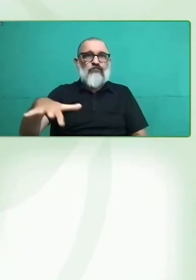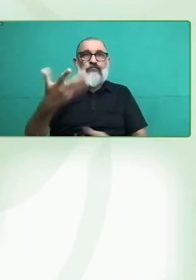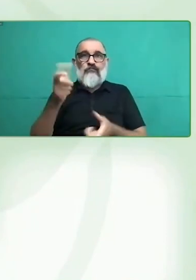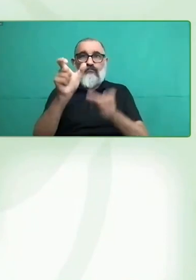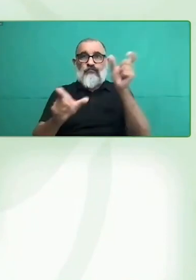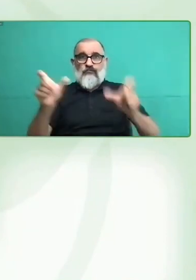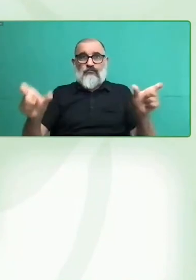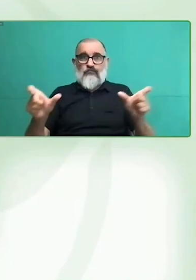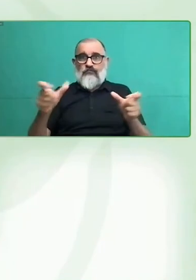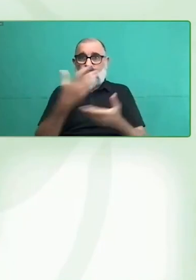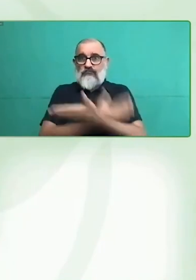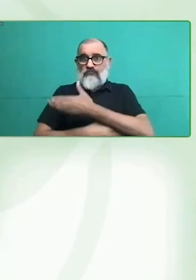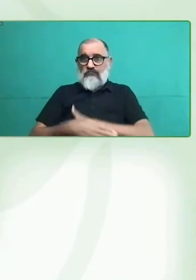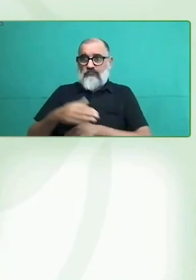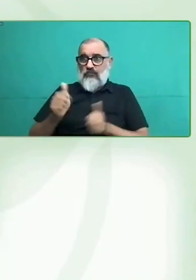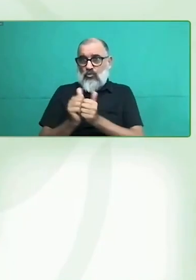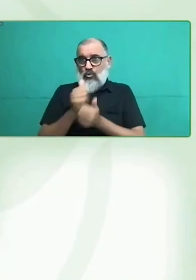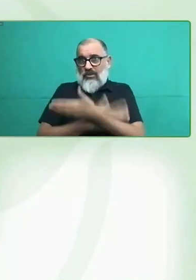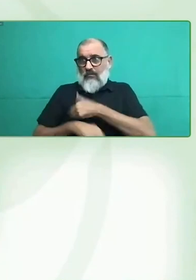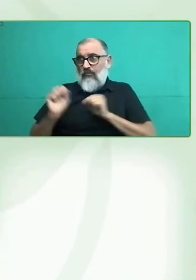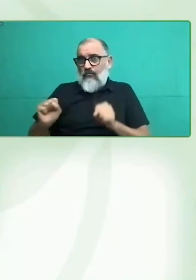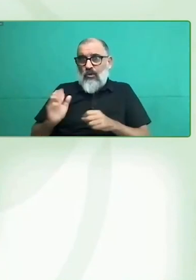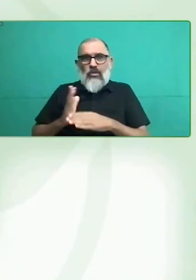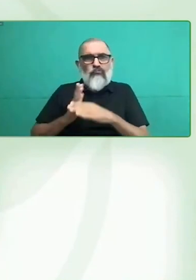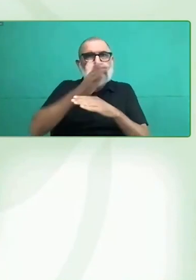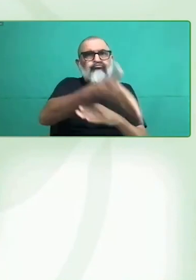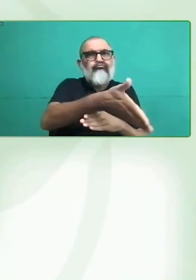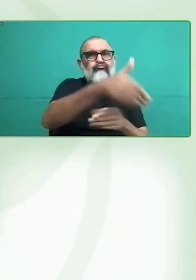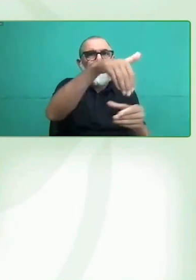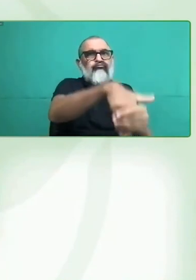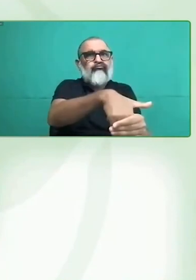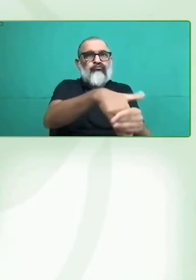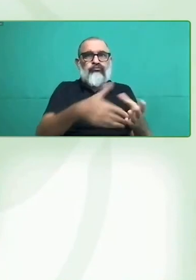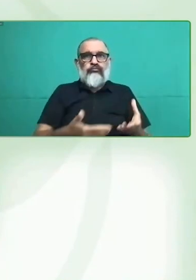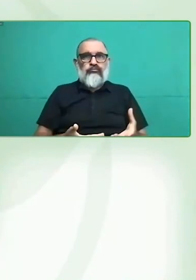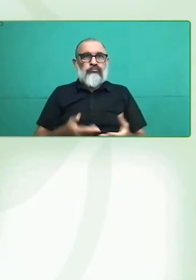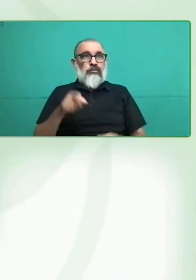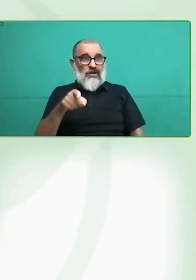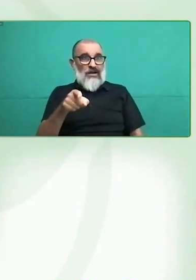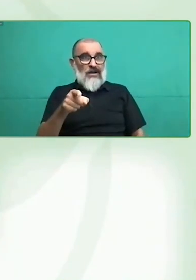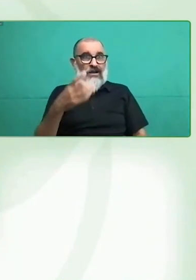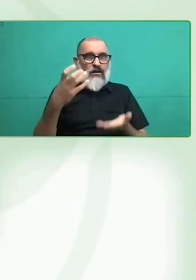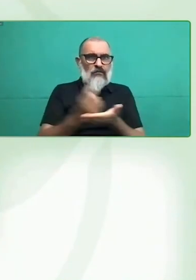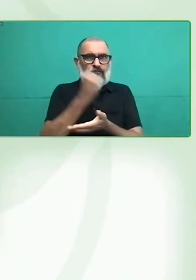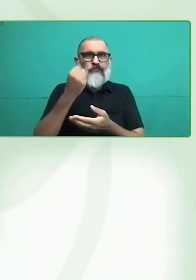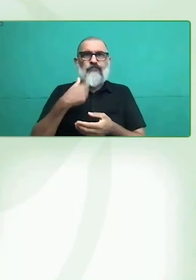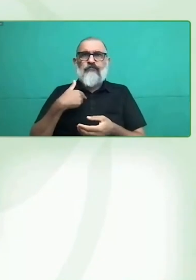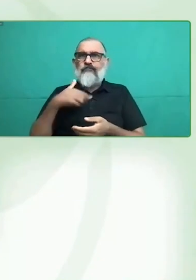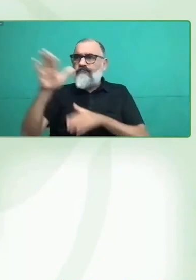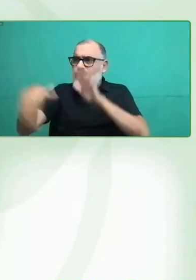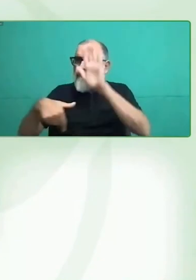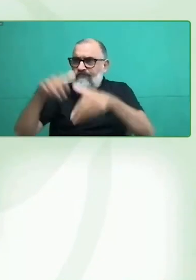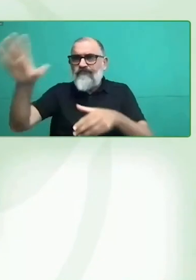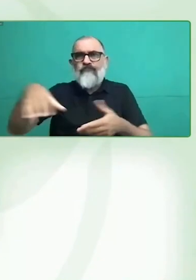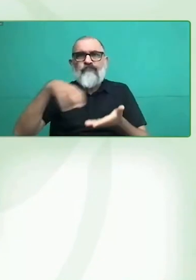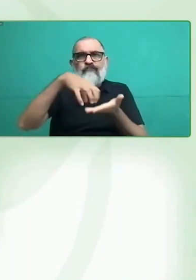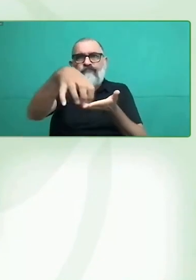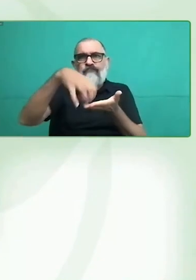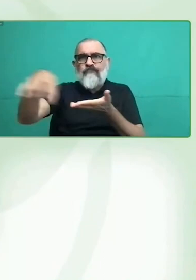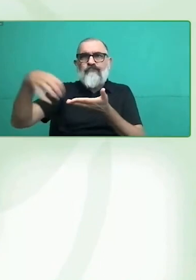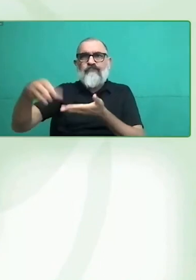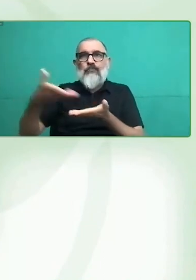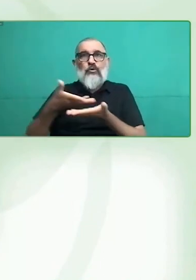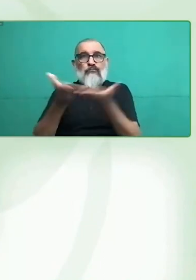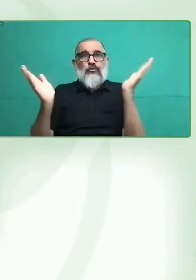comentamos este escenario, esta situación, y años después tuvimos la grata sorpresa,